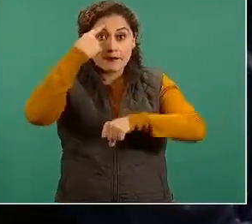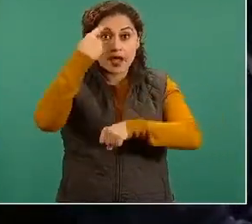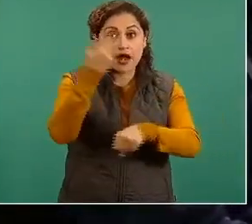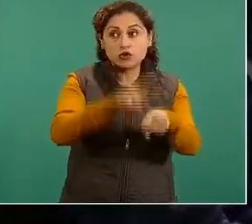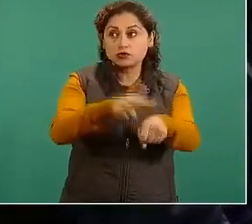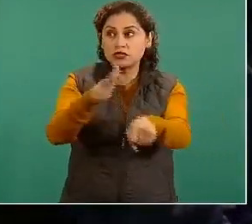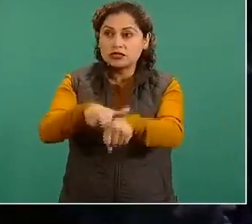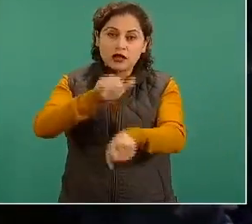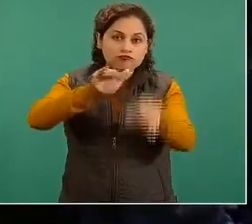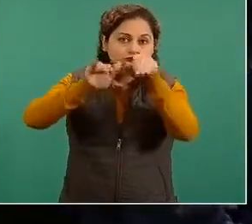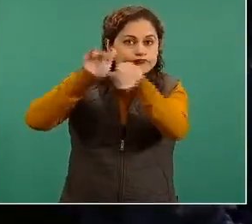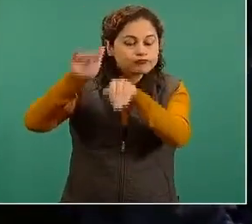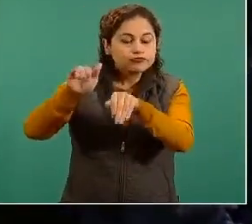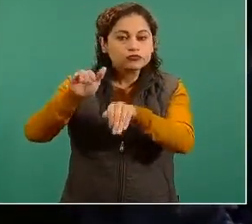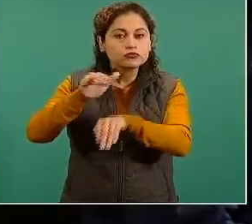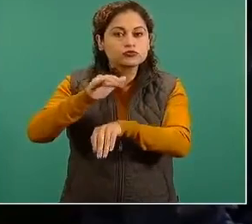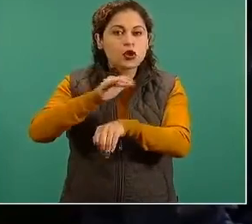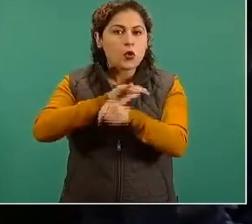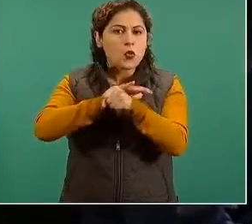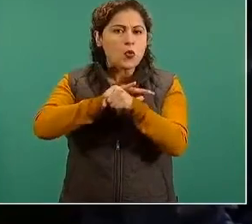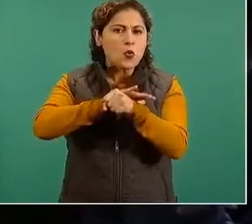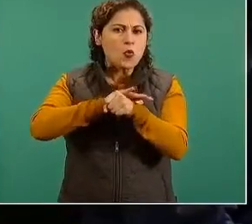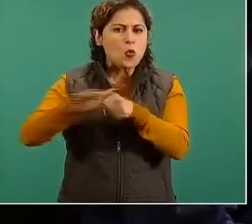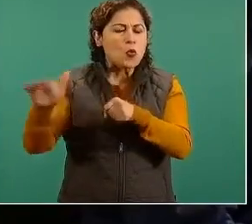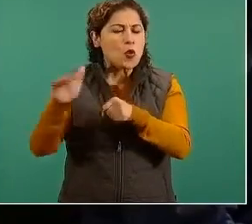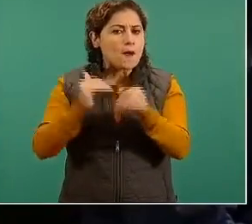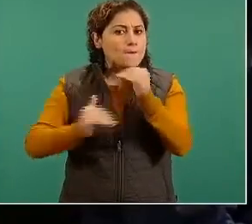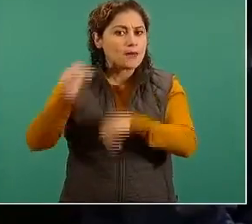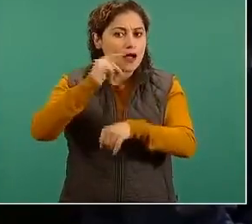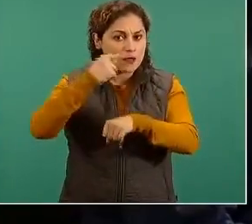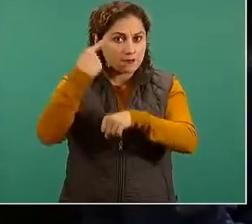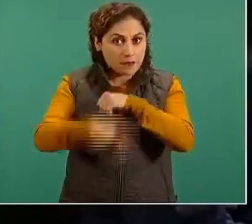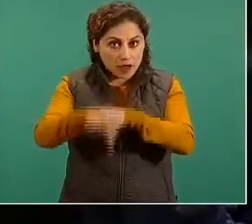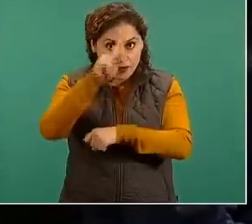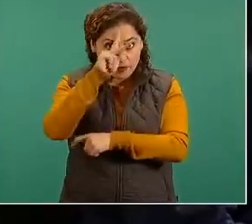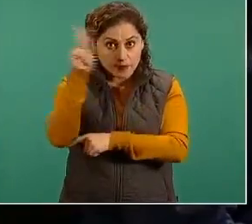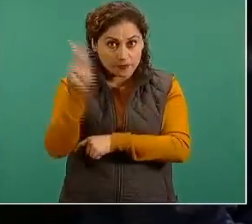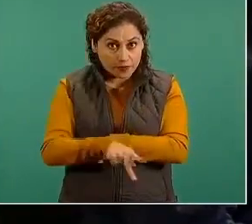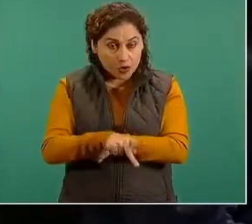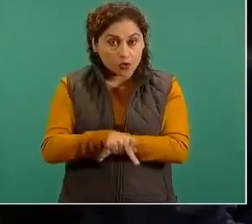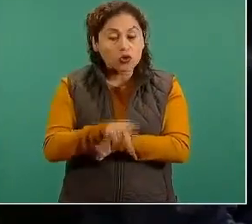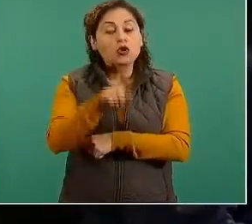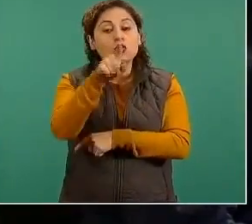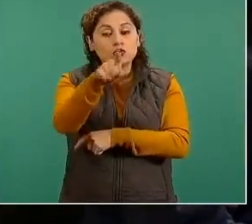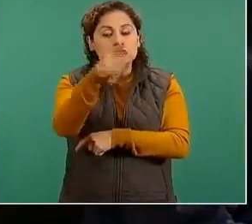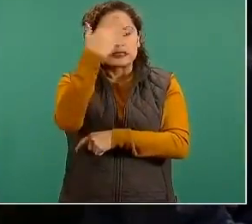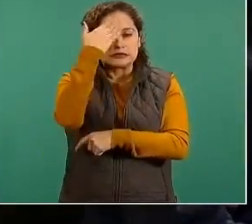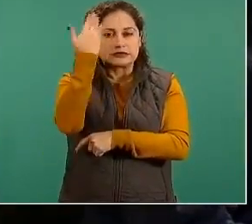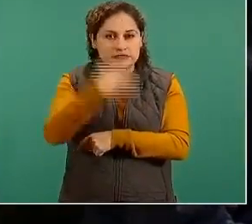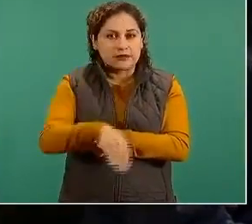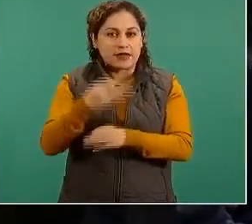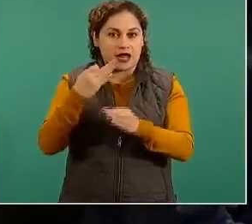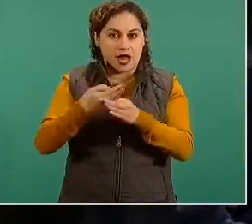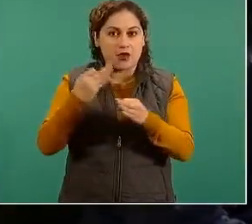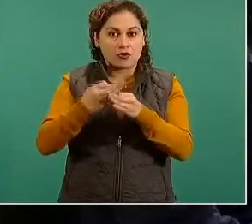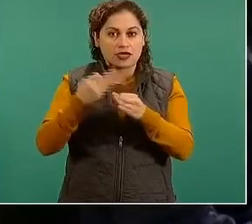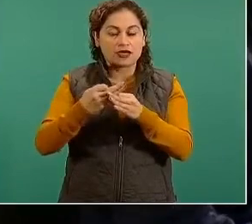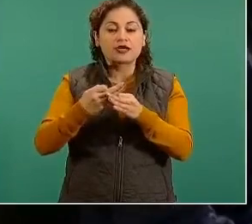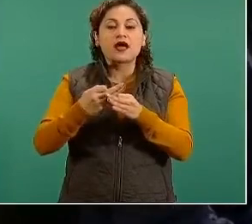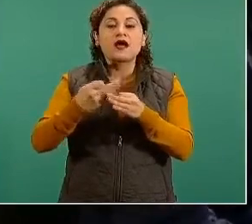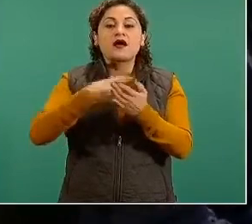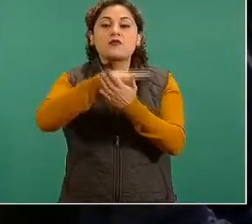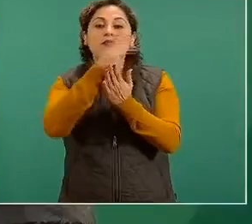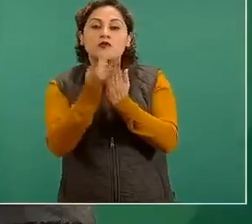medidas extraordinarias de intervención que estén previstas, además de la operación Chapultepec y también